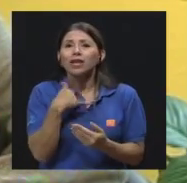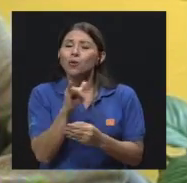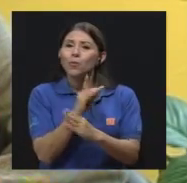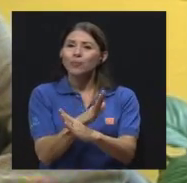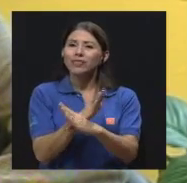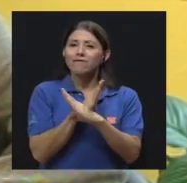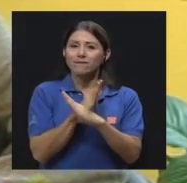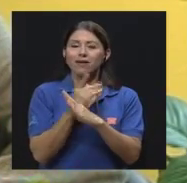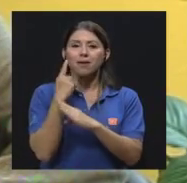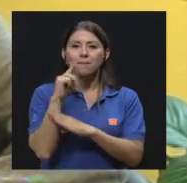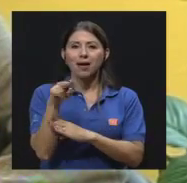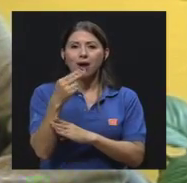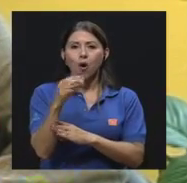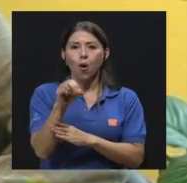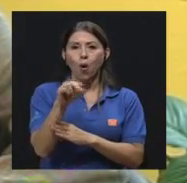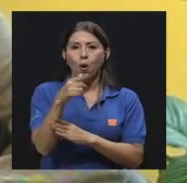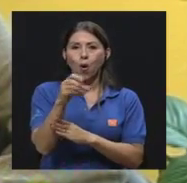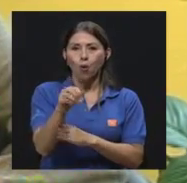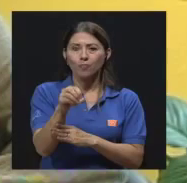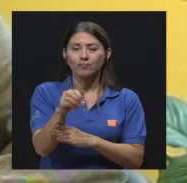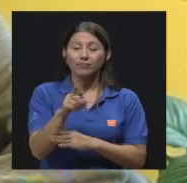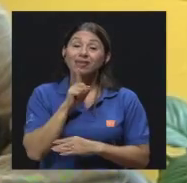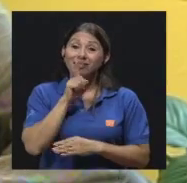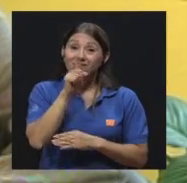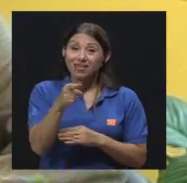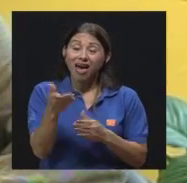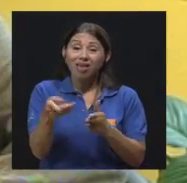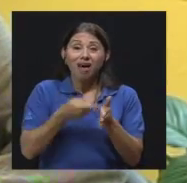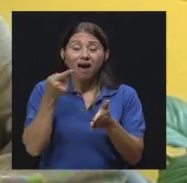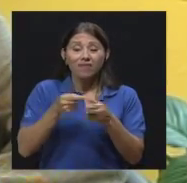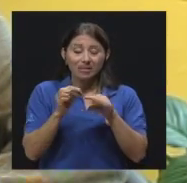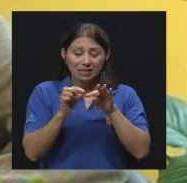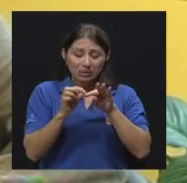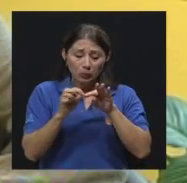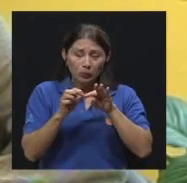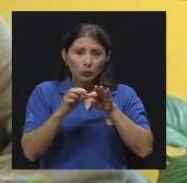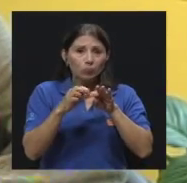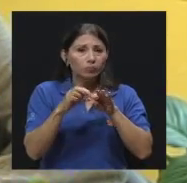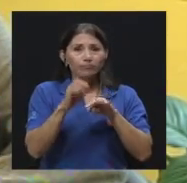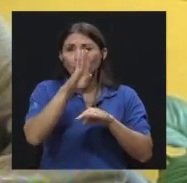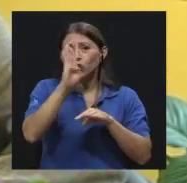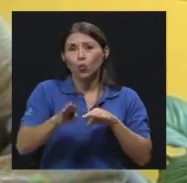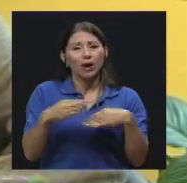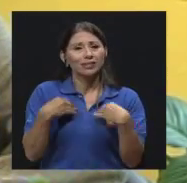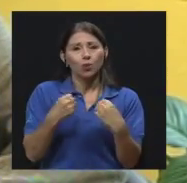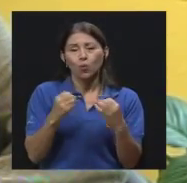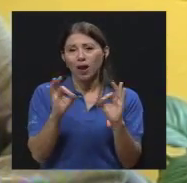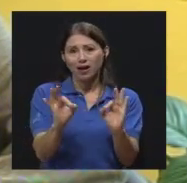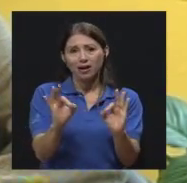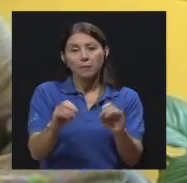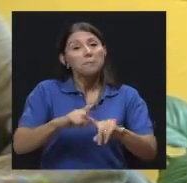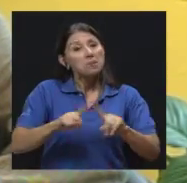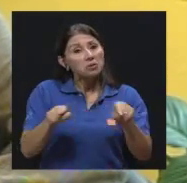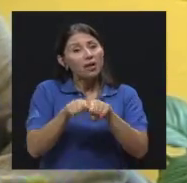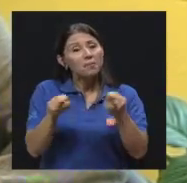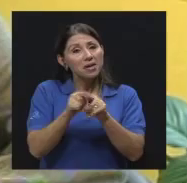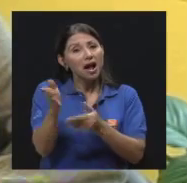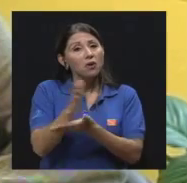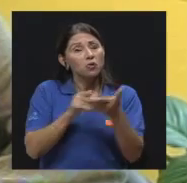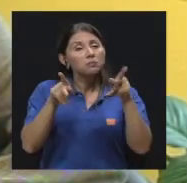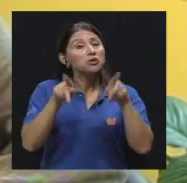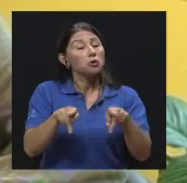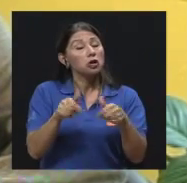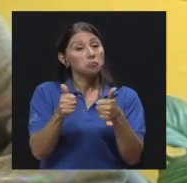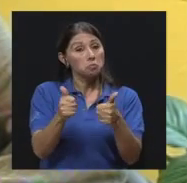¿verdad? Y efectivamente hay tiñas de las uñas que nunca se curan, ¿verdad? Pero hay pacientes que sí también